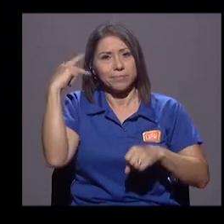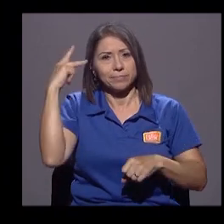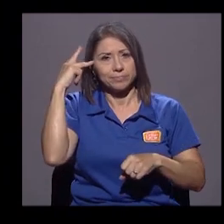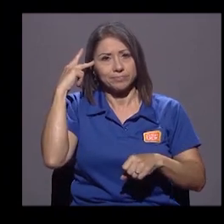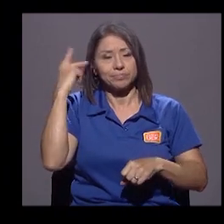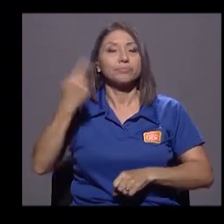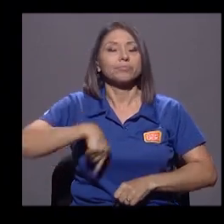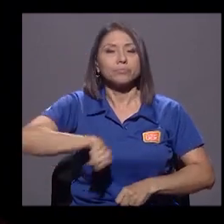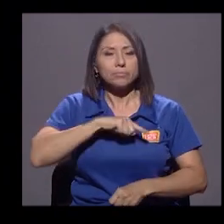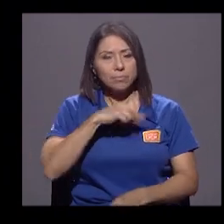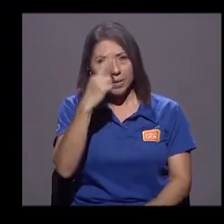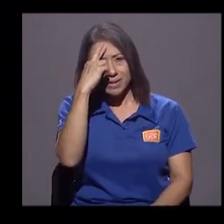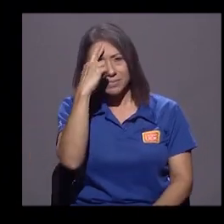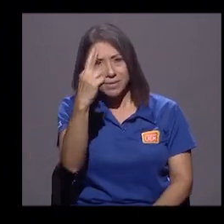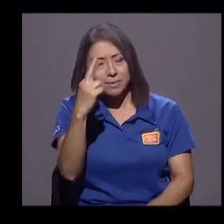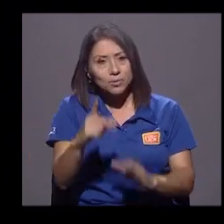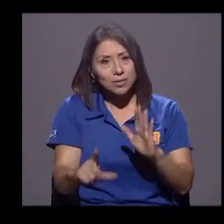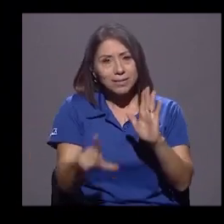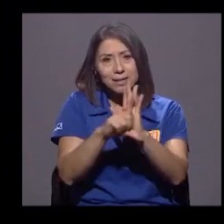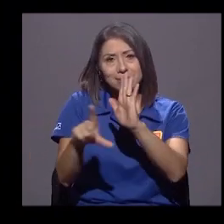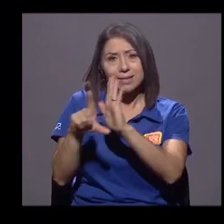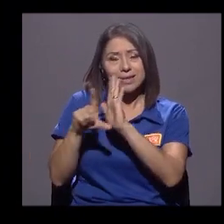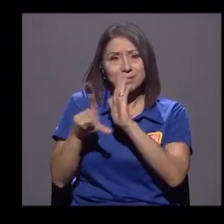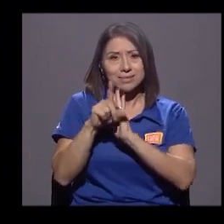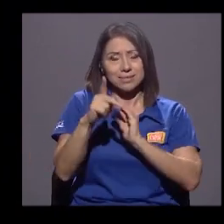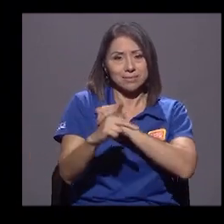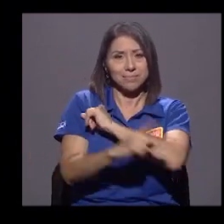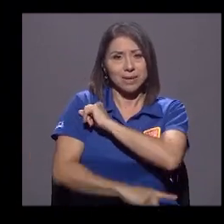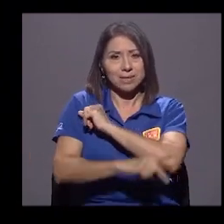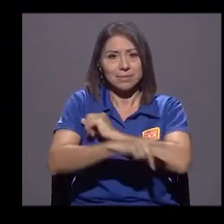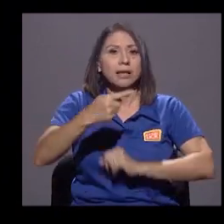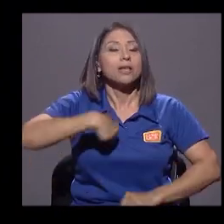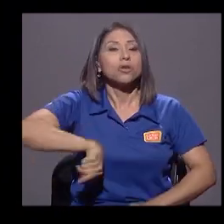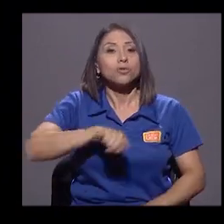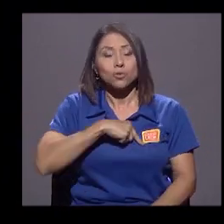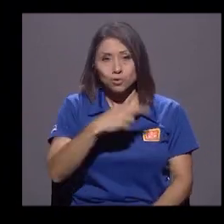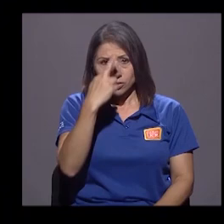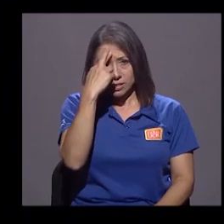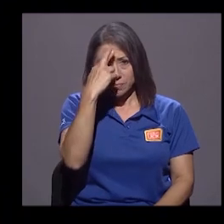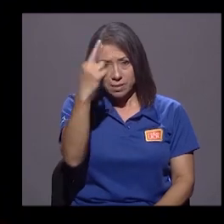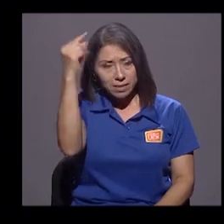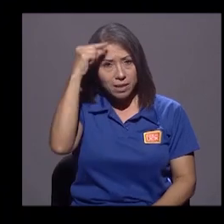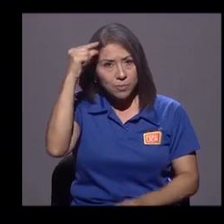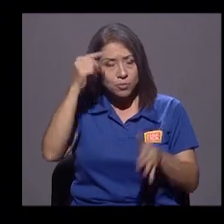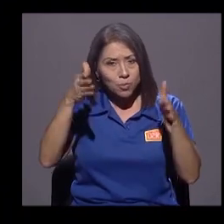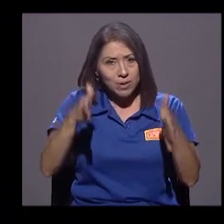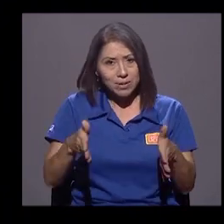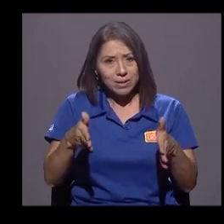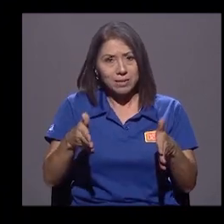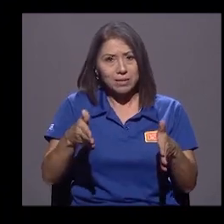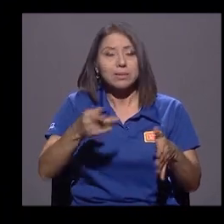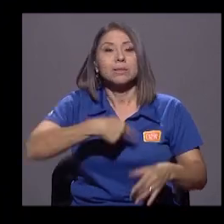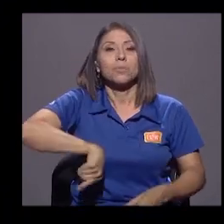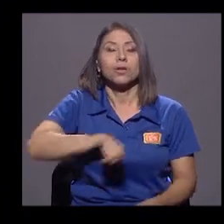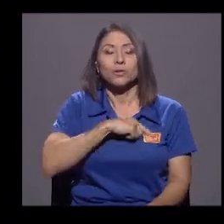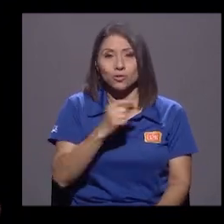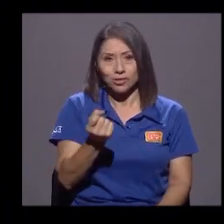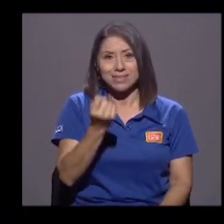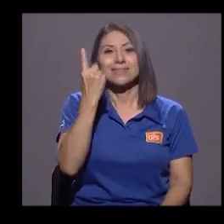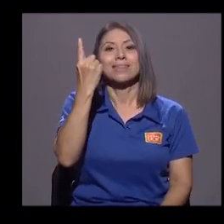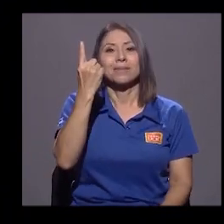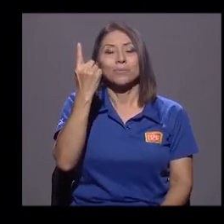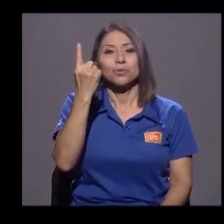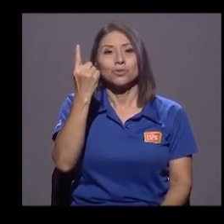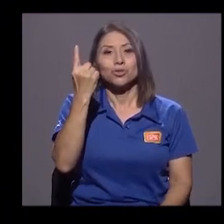respetamos las leyes de la República y respetamos a nuestros gobernantes porque entendemos que la